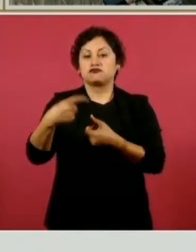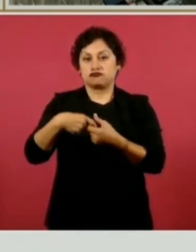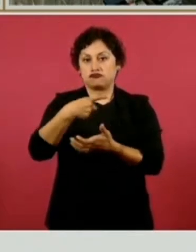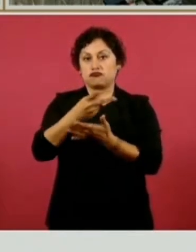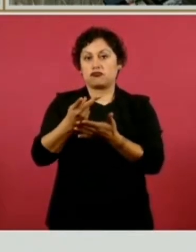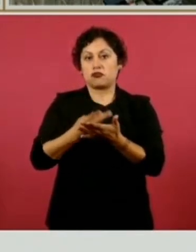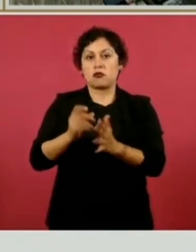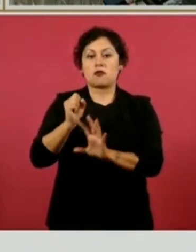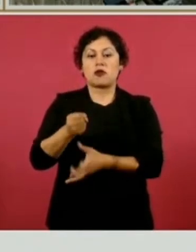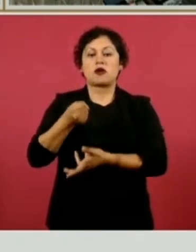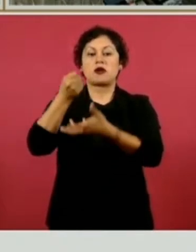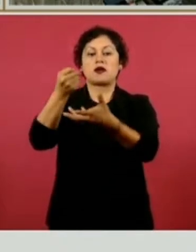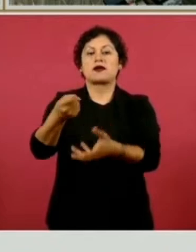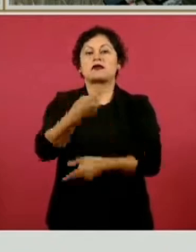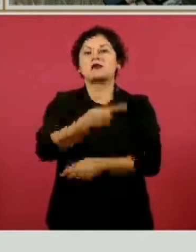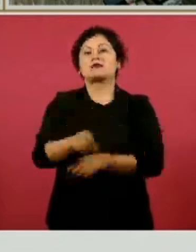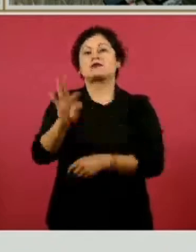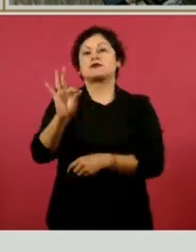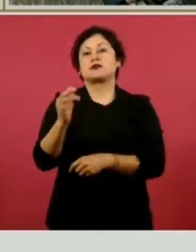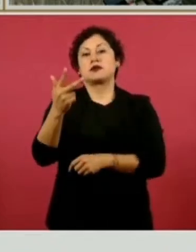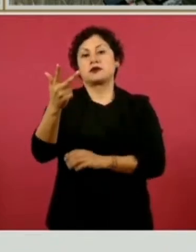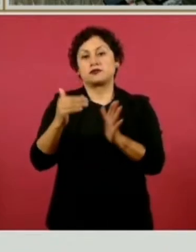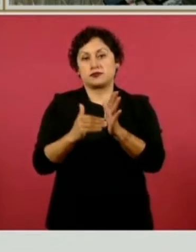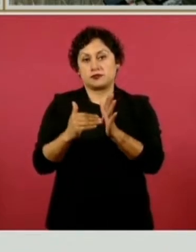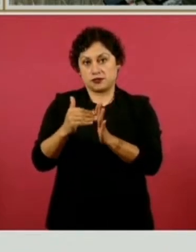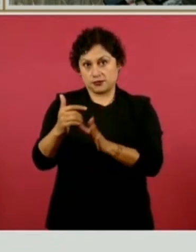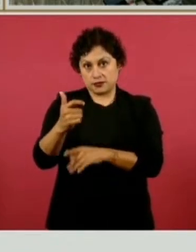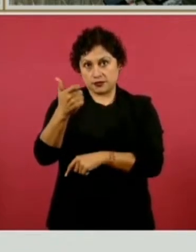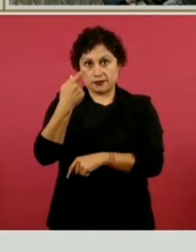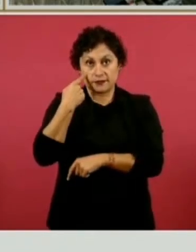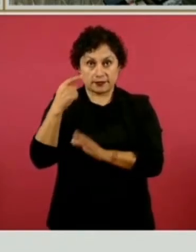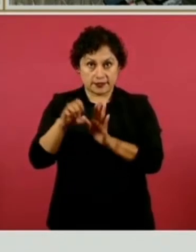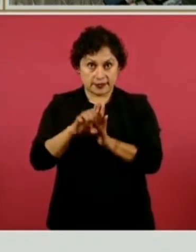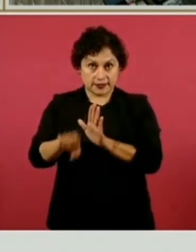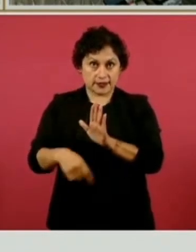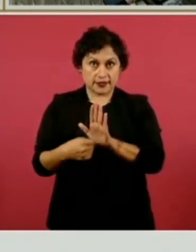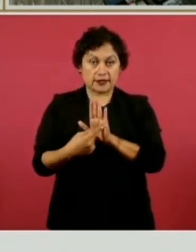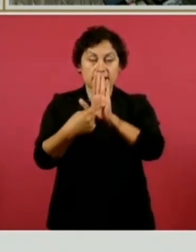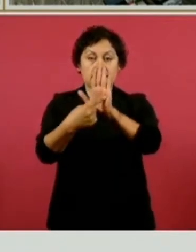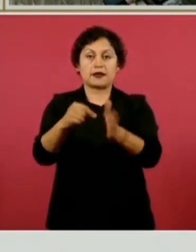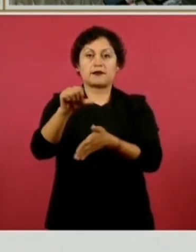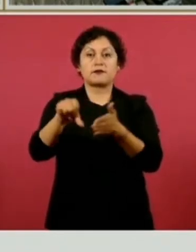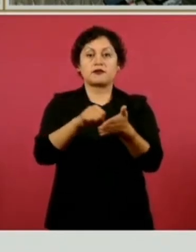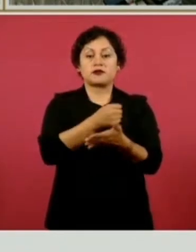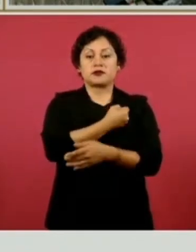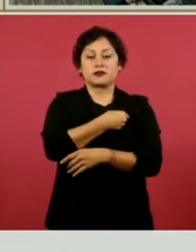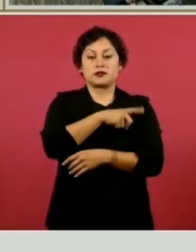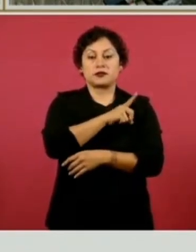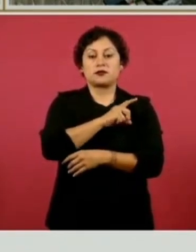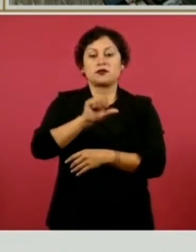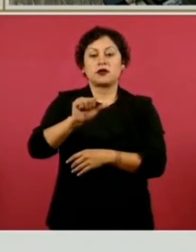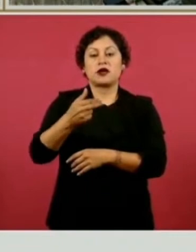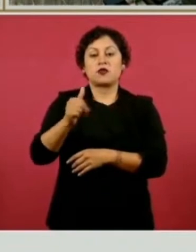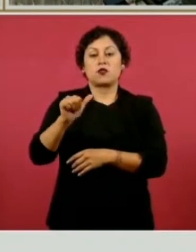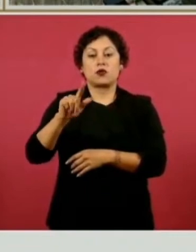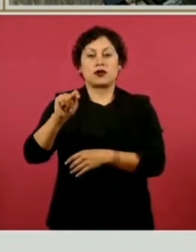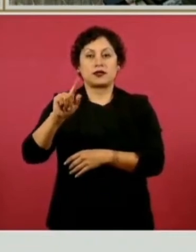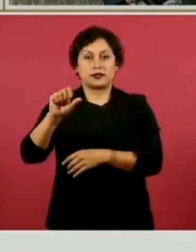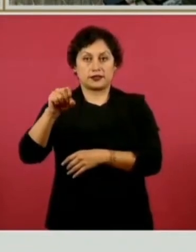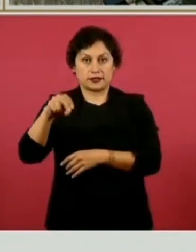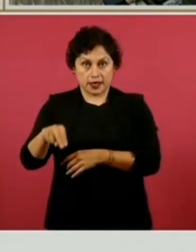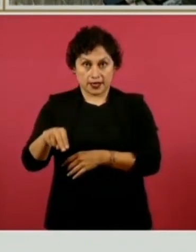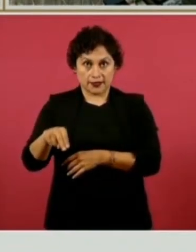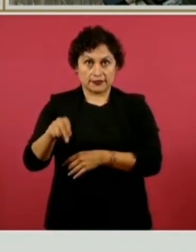148 millones de pesos. Traemos estos casos del centro de salud de Aguatlán. También hay